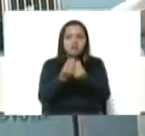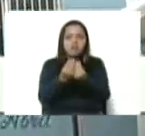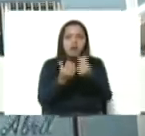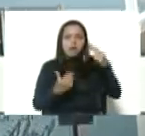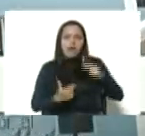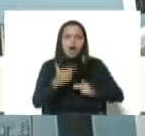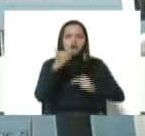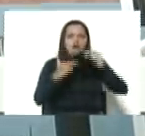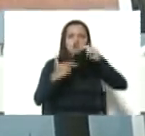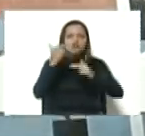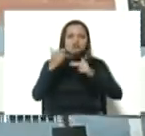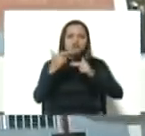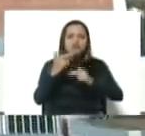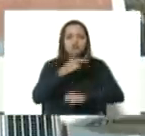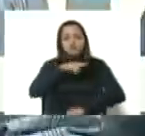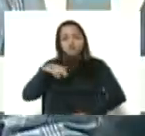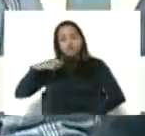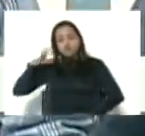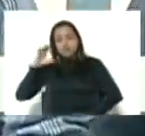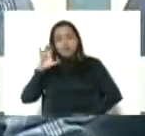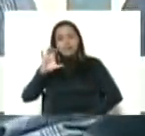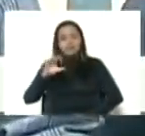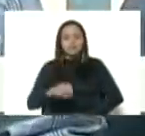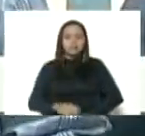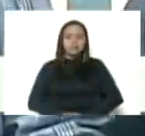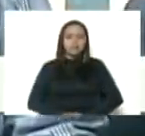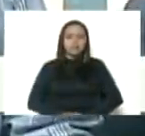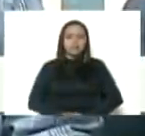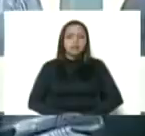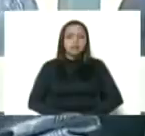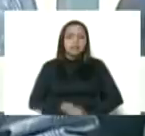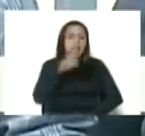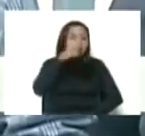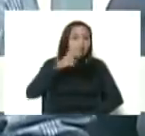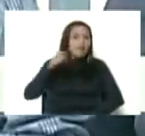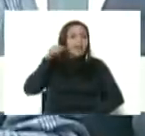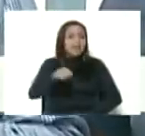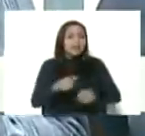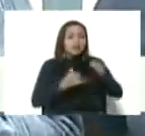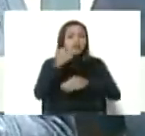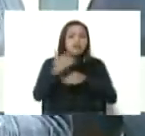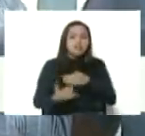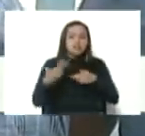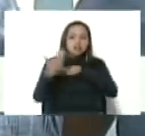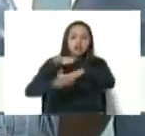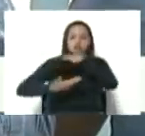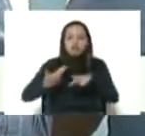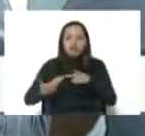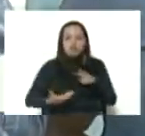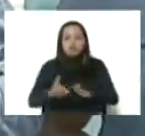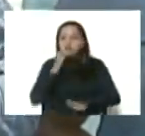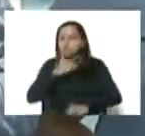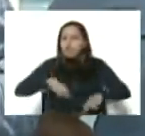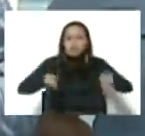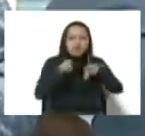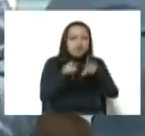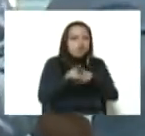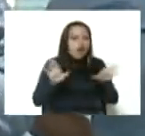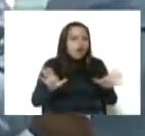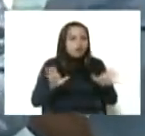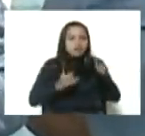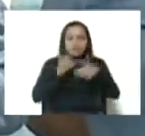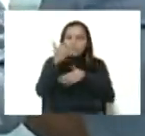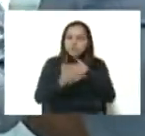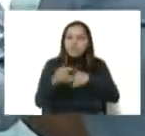construcción de nuestra patria, nuestro poder popular. Este es el proyecto revolucionario. No hay más nadie que tenga un